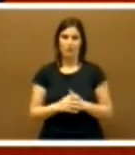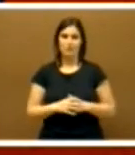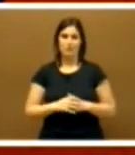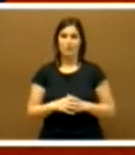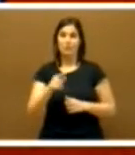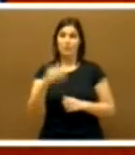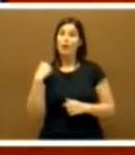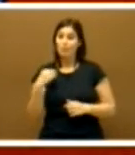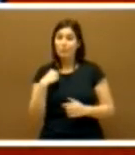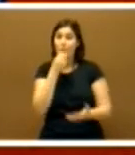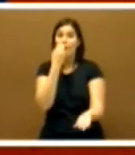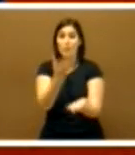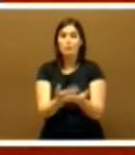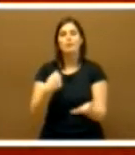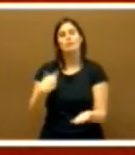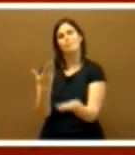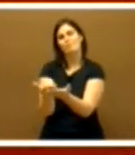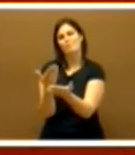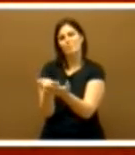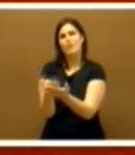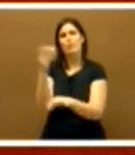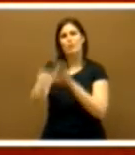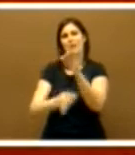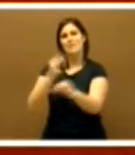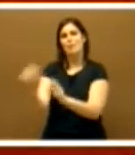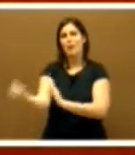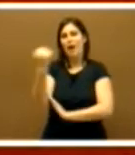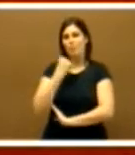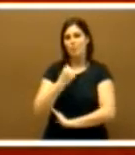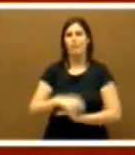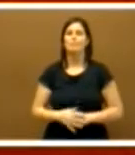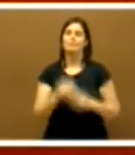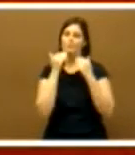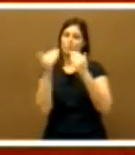tales propósitos solicito la confianza de la Cámara. Muchas gracias.